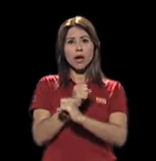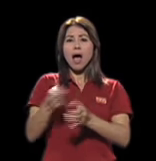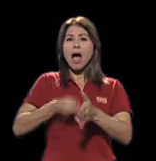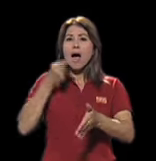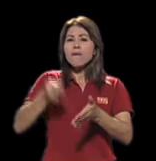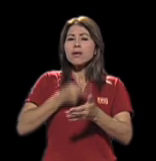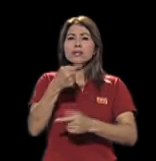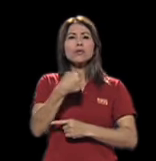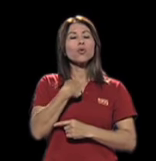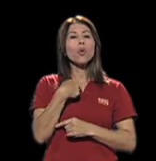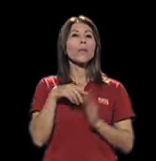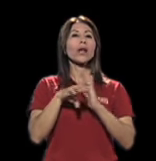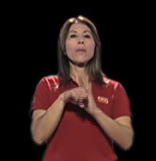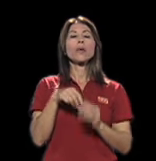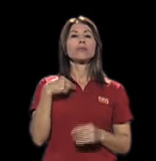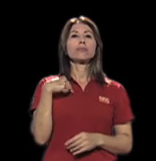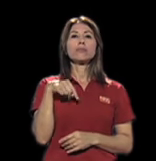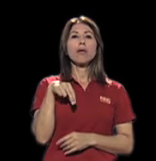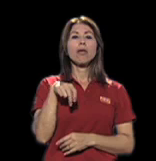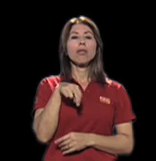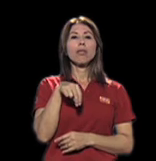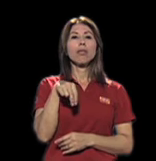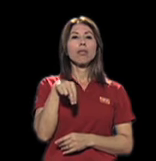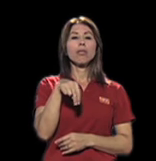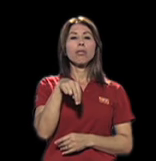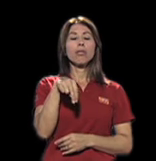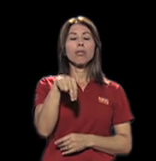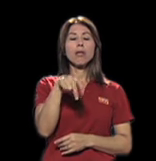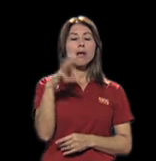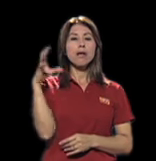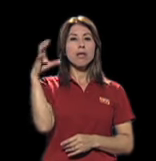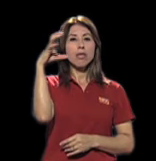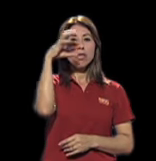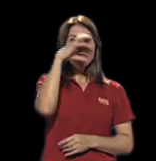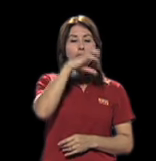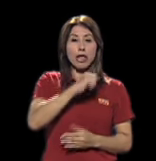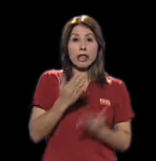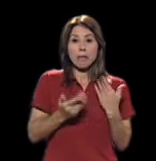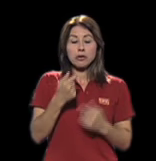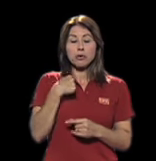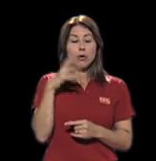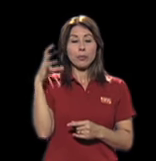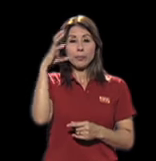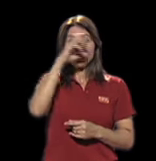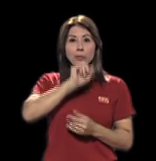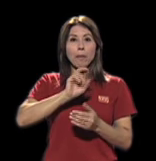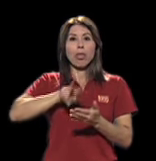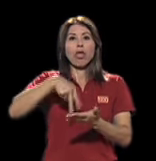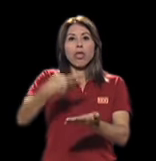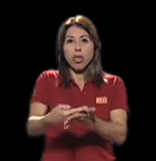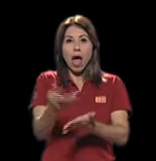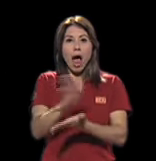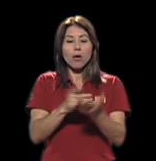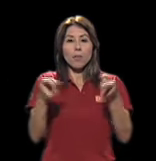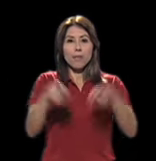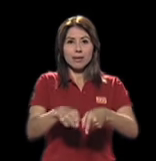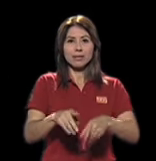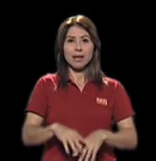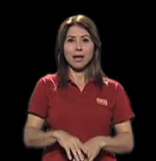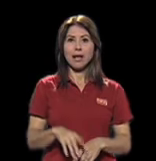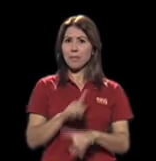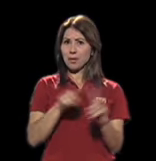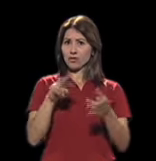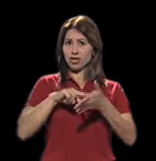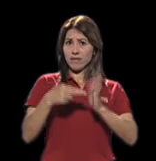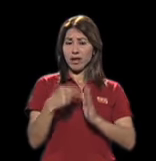veces uno va caminando, no observa bien un objeto y uno mismo puede sufrir un accidente. Ya eso no sería solo por